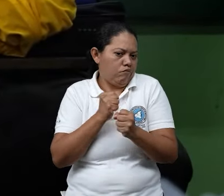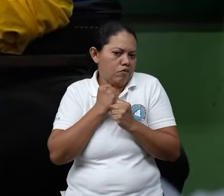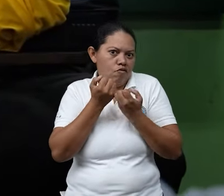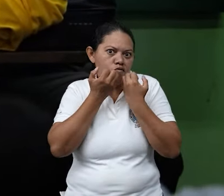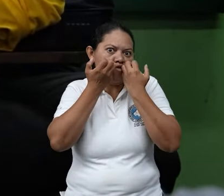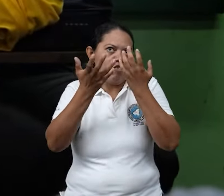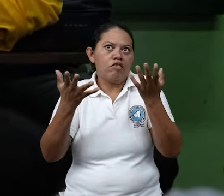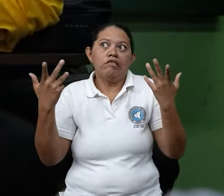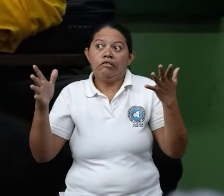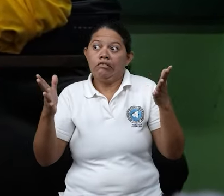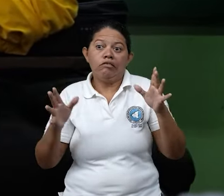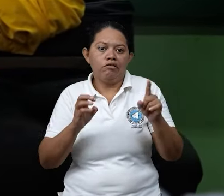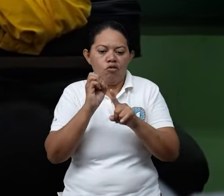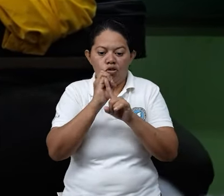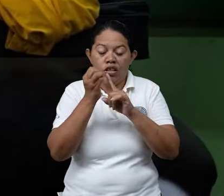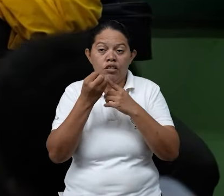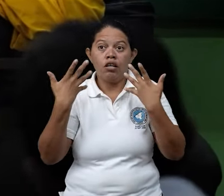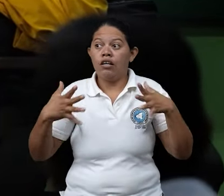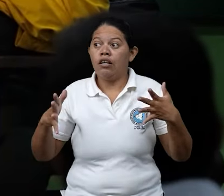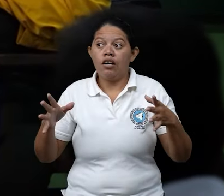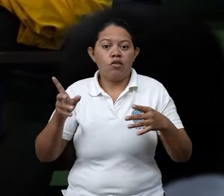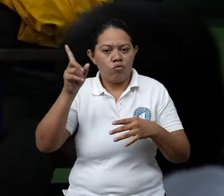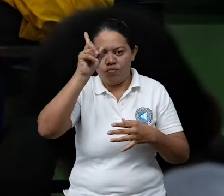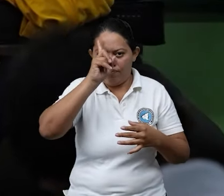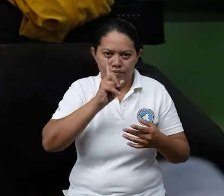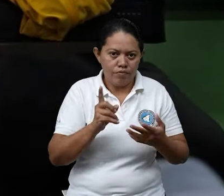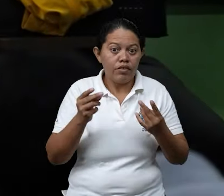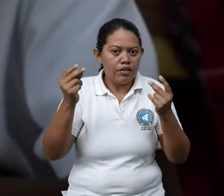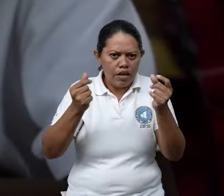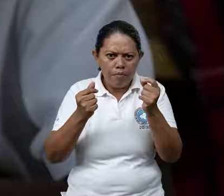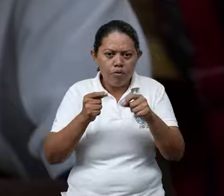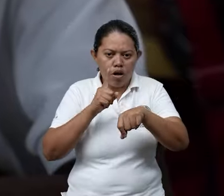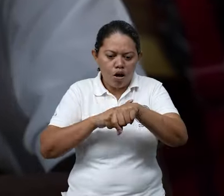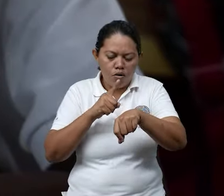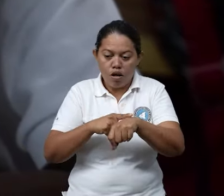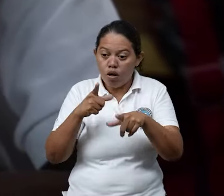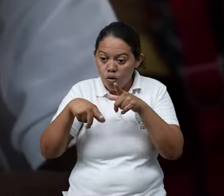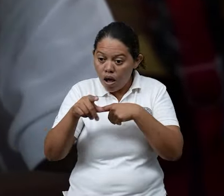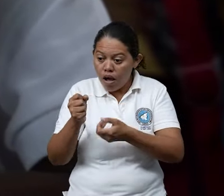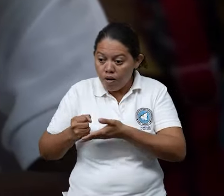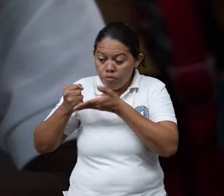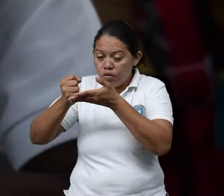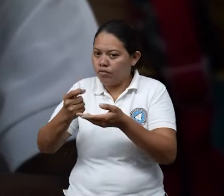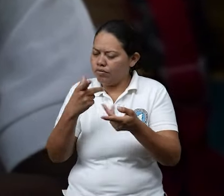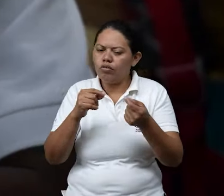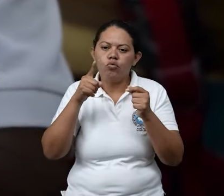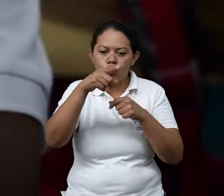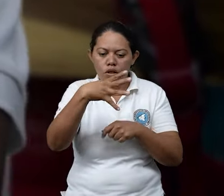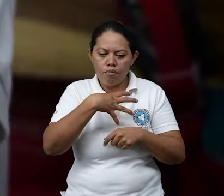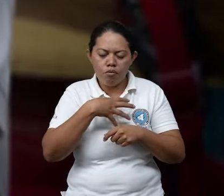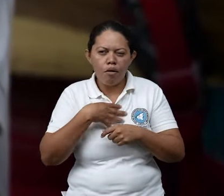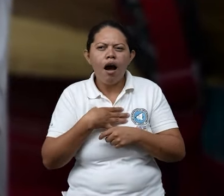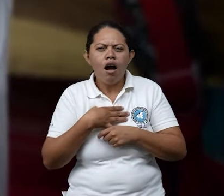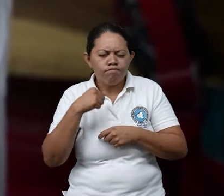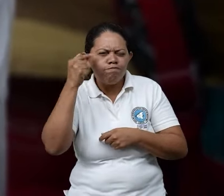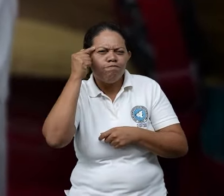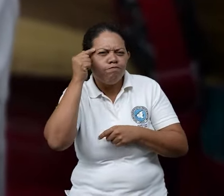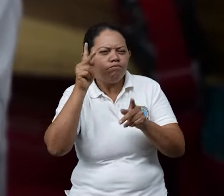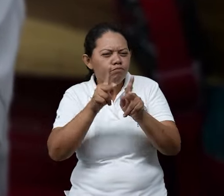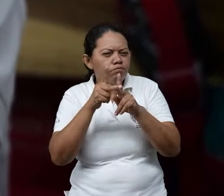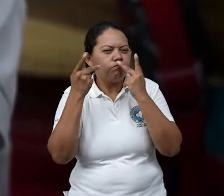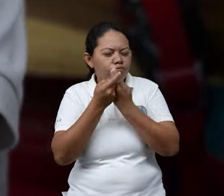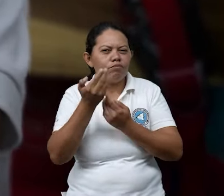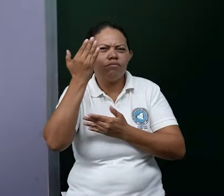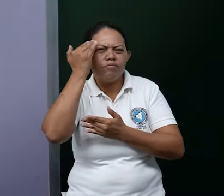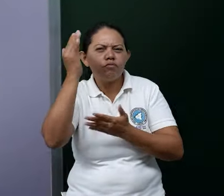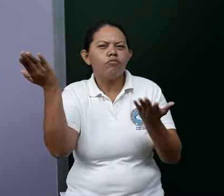las instituciones de primera respuesta estén inmediatamente en el SIT, por lo cual la respuesta inmediata de los pobladores es fundamental